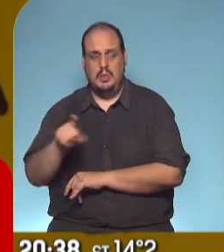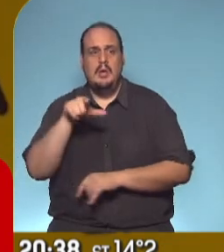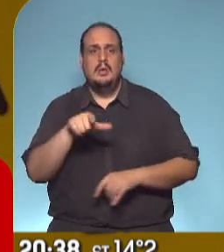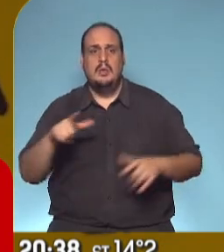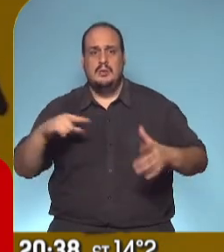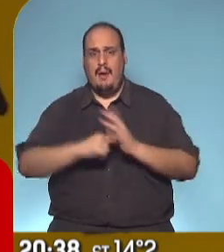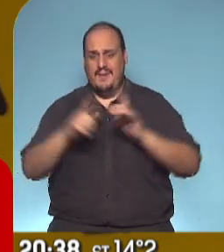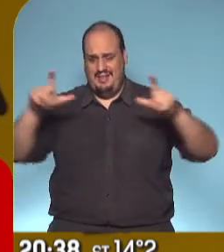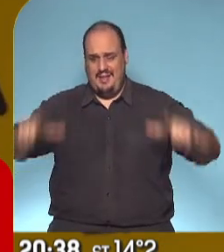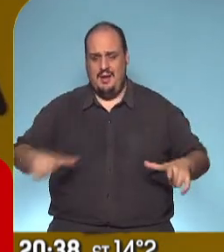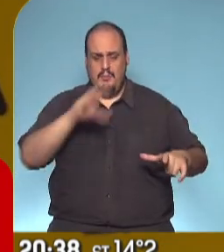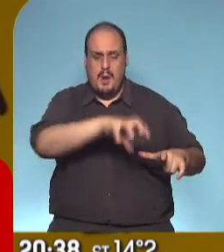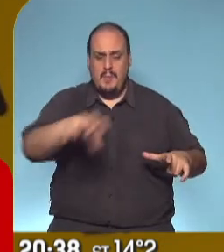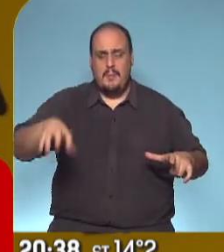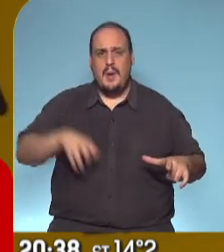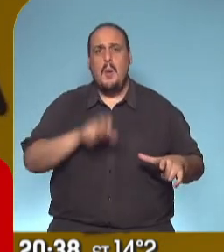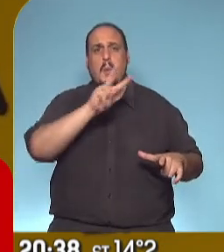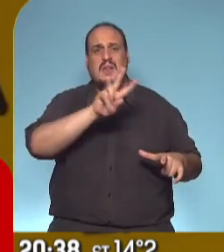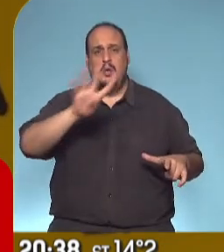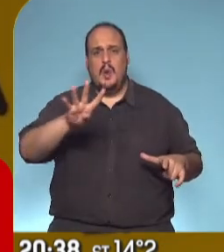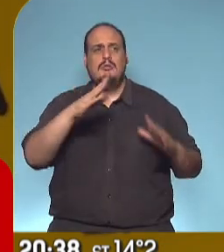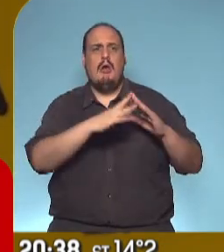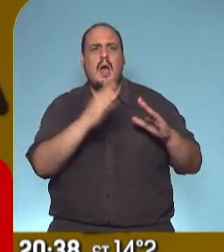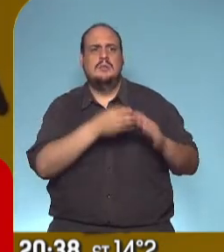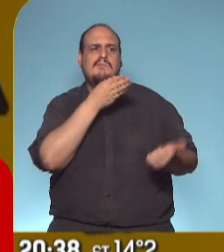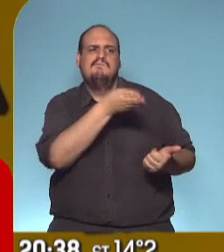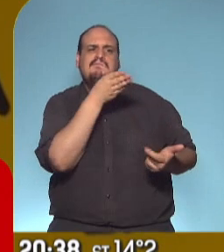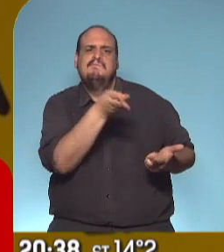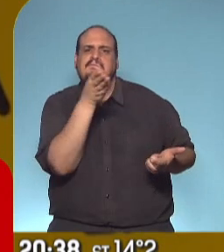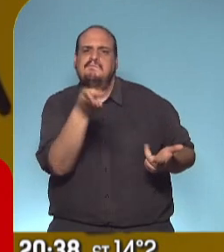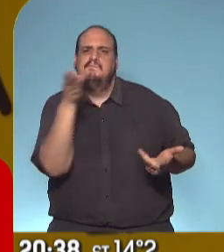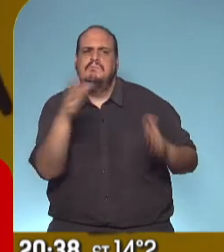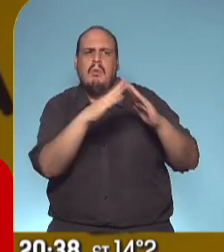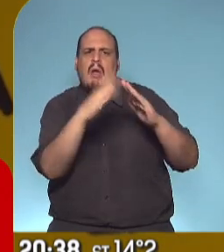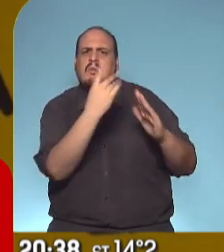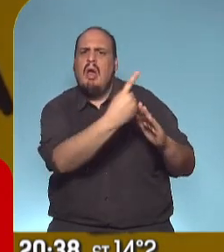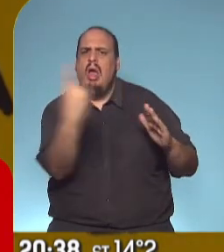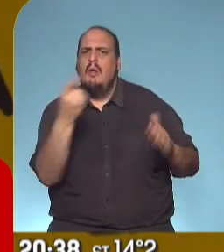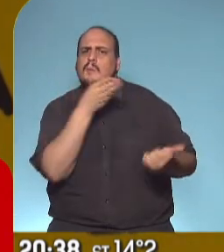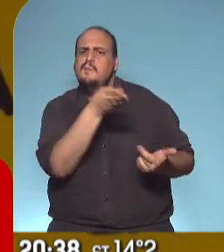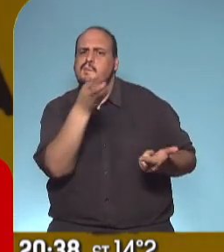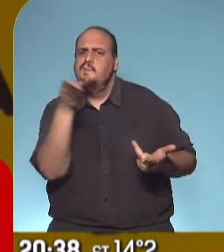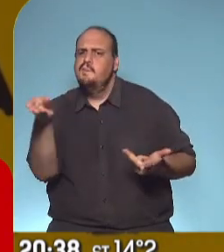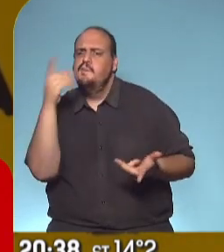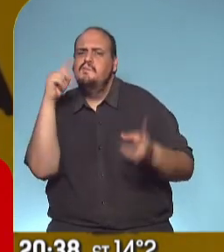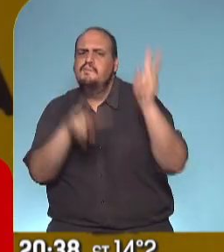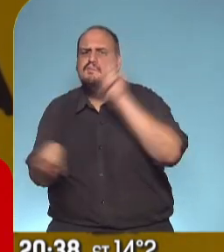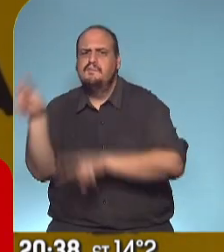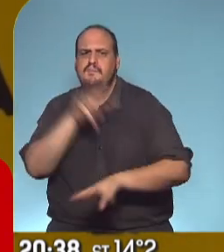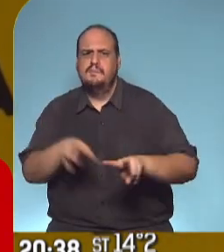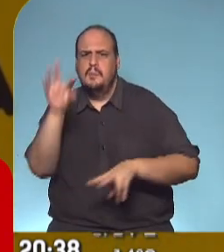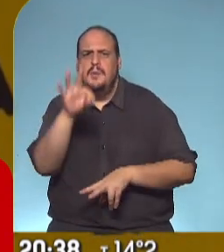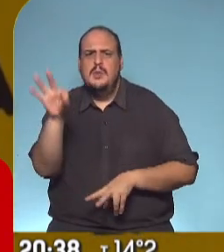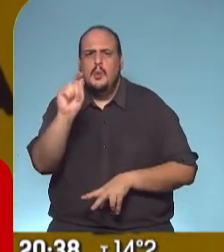en los cuales estamos haciendo la detección, casa por casa, o vamos a buscar el virus a la casa de cada uno. Así que tenemos mucha confianza en esto. Ahora,